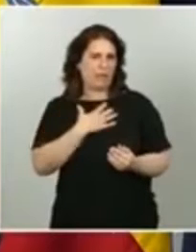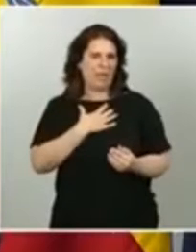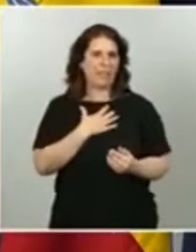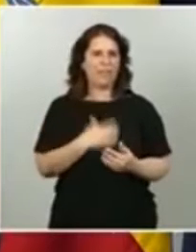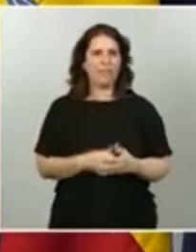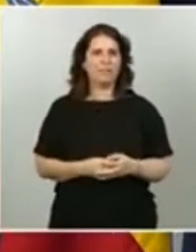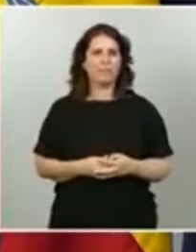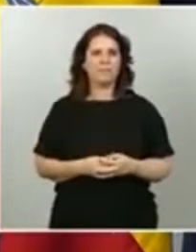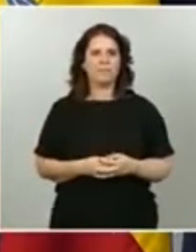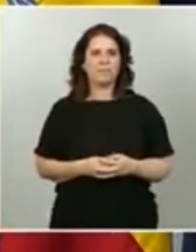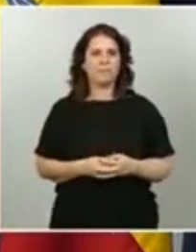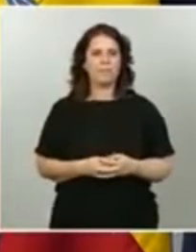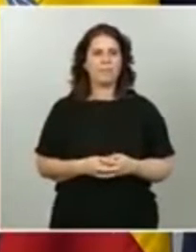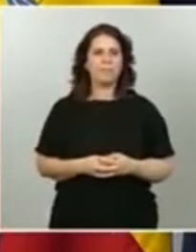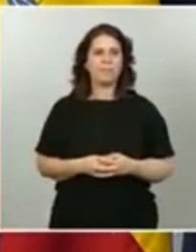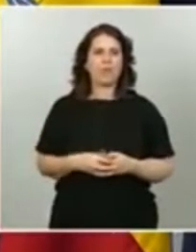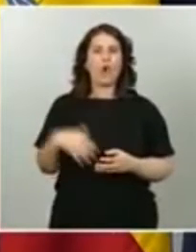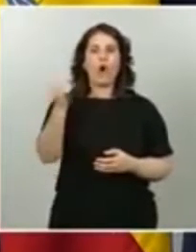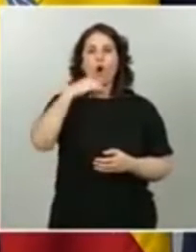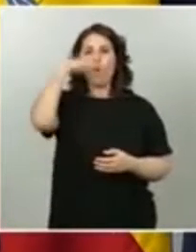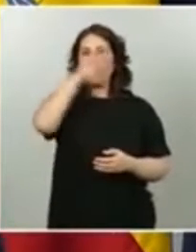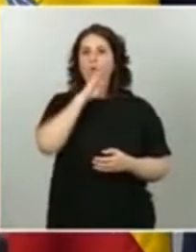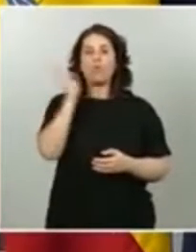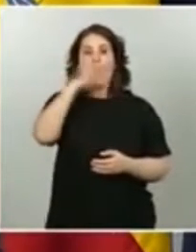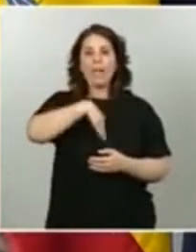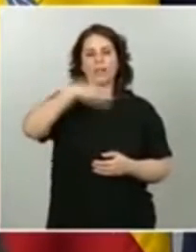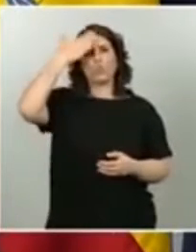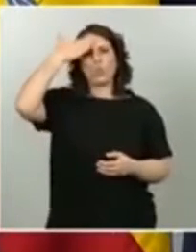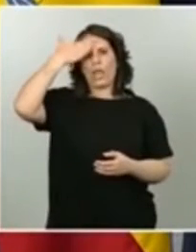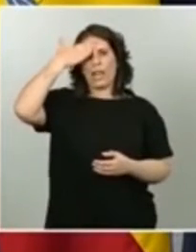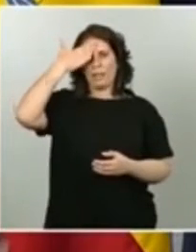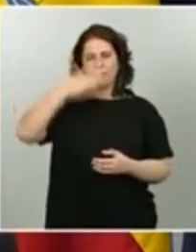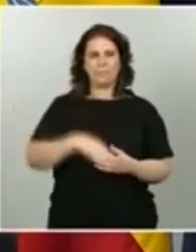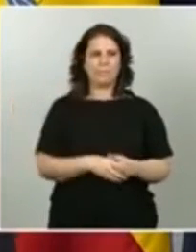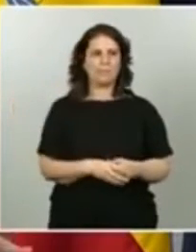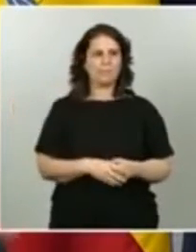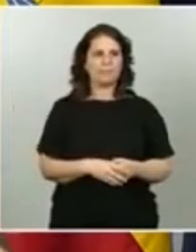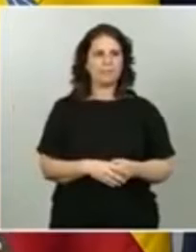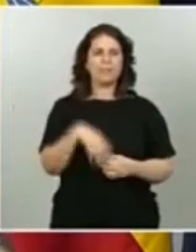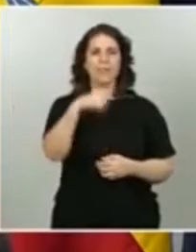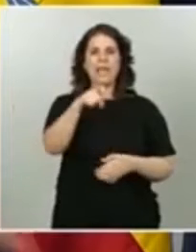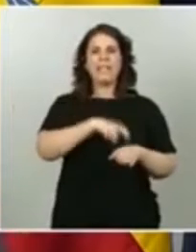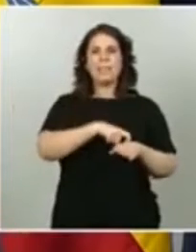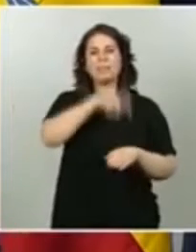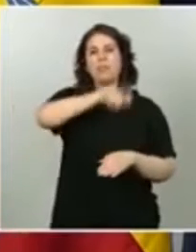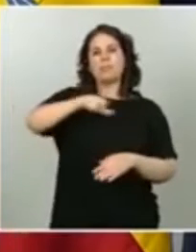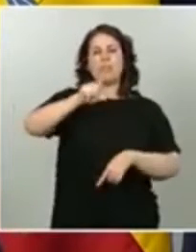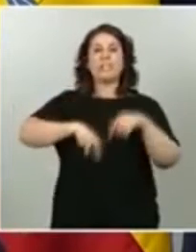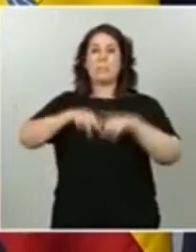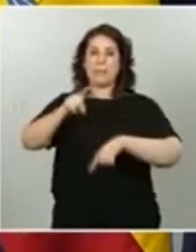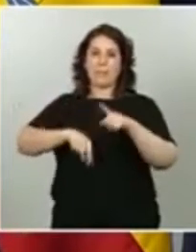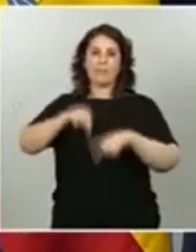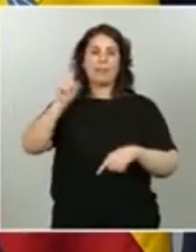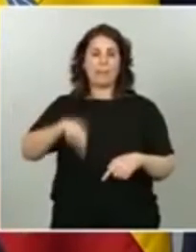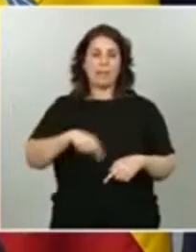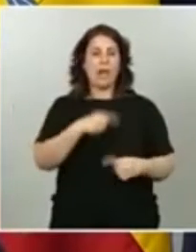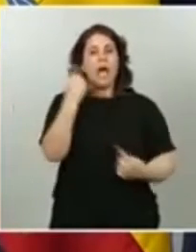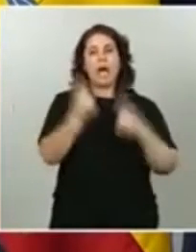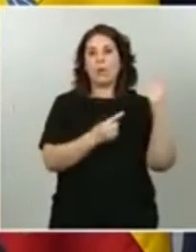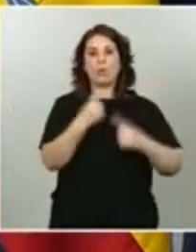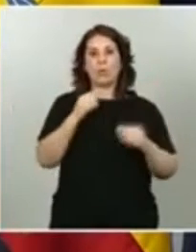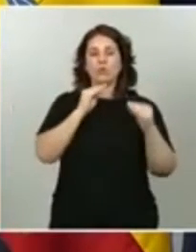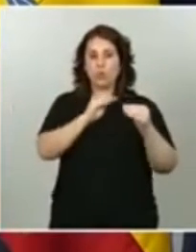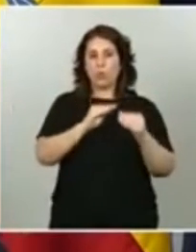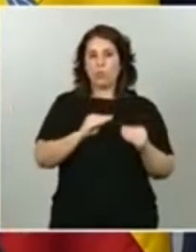cuando no existían los progenitores, las tutelas. Y esto determinaba dos tipos de personas, aquellas que se desenvolvían con plena capacidad